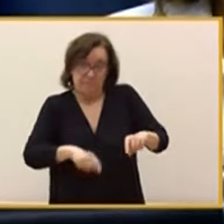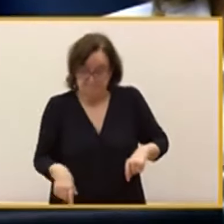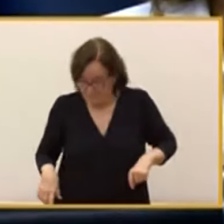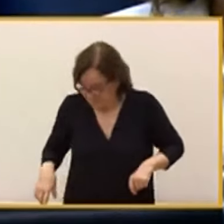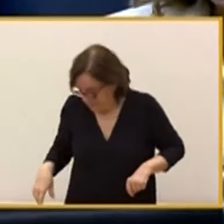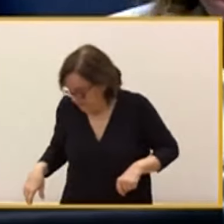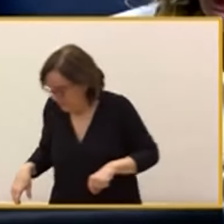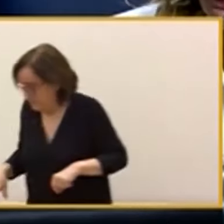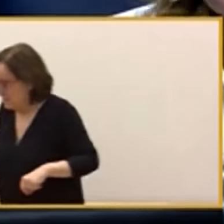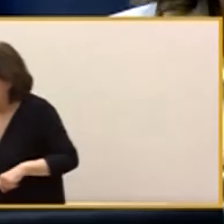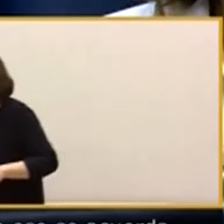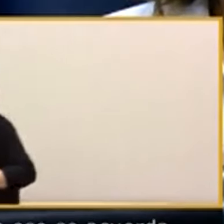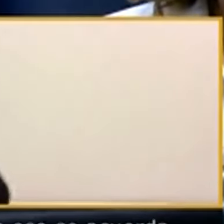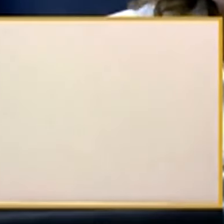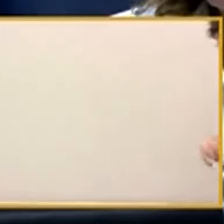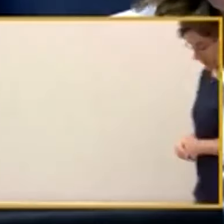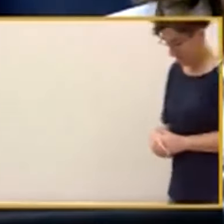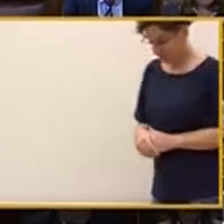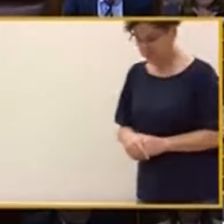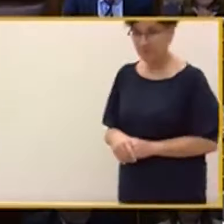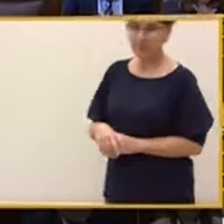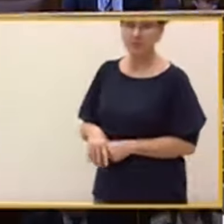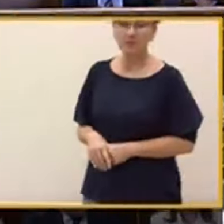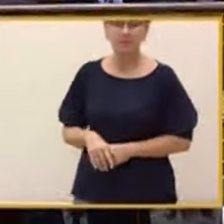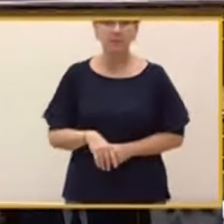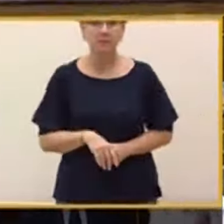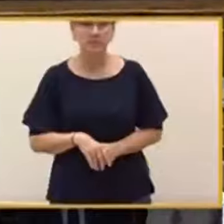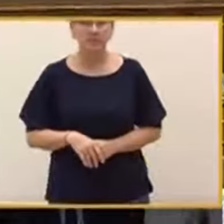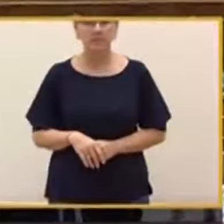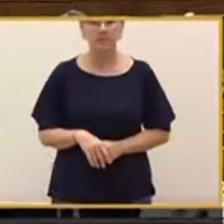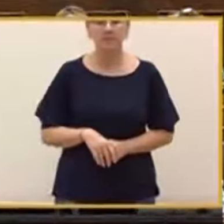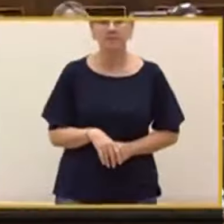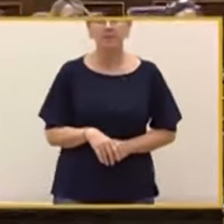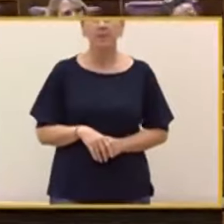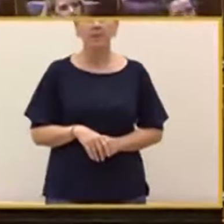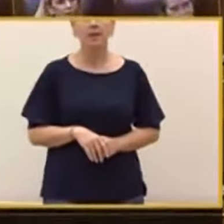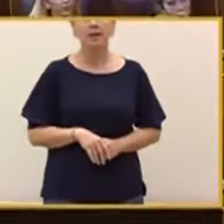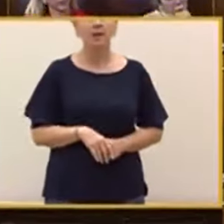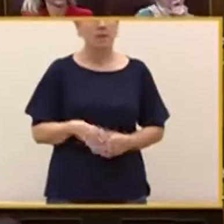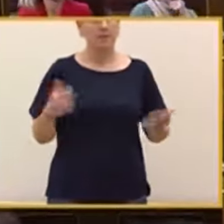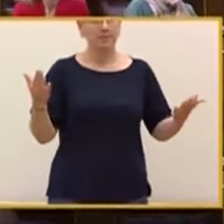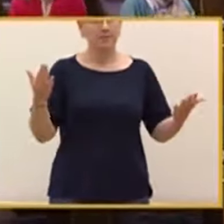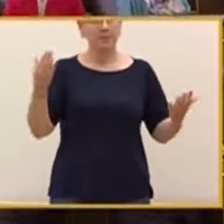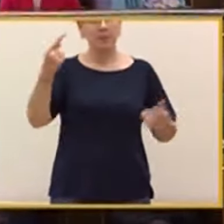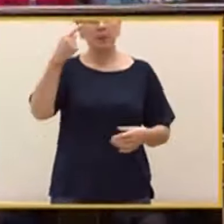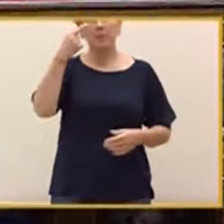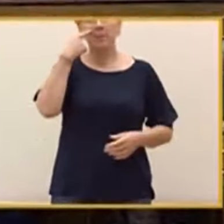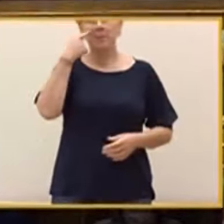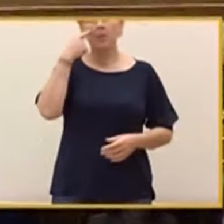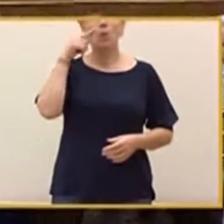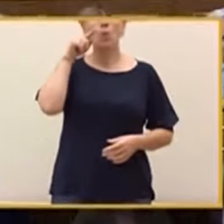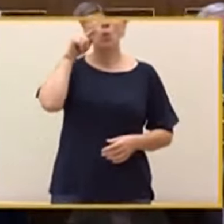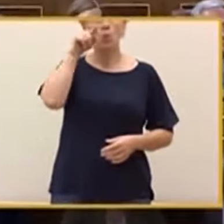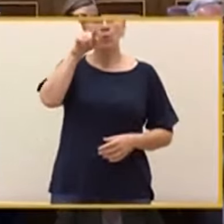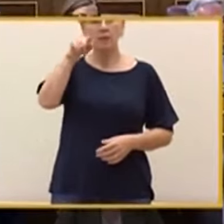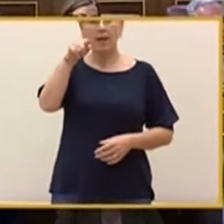Mire, señoría, usted va de logro en logro. Usted ve un logro